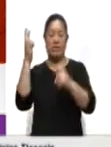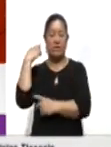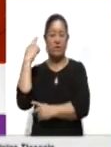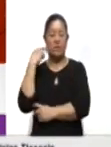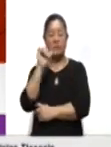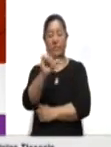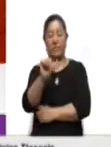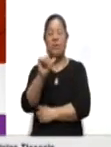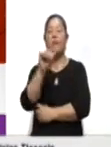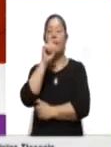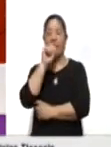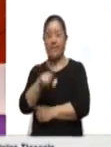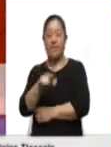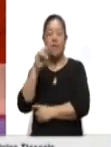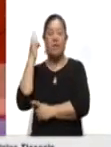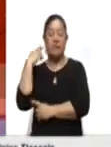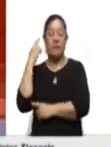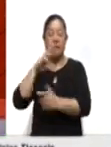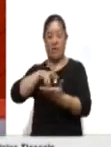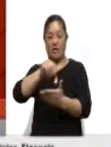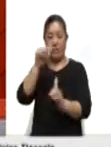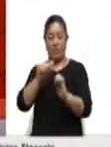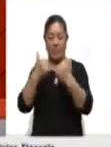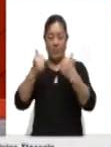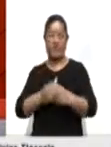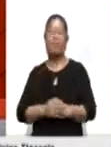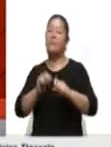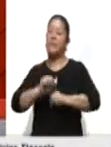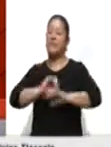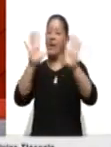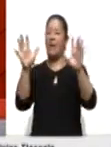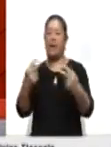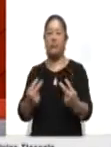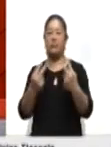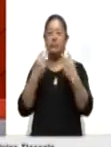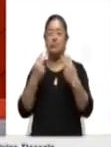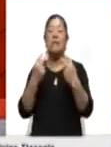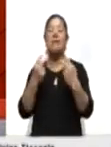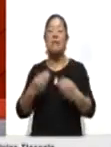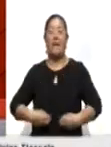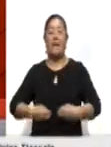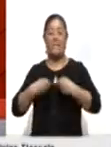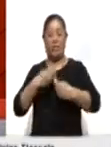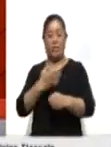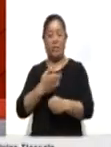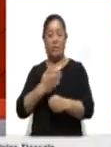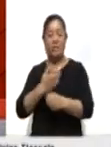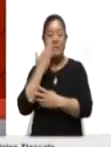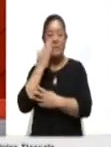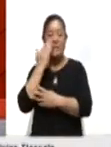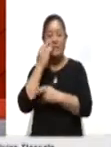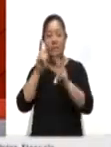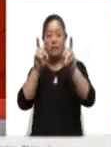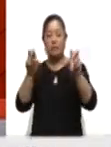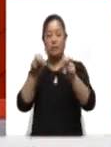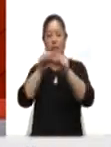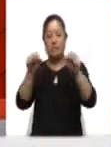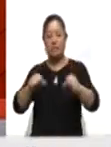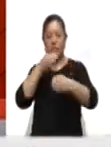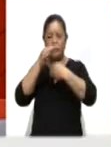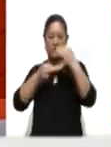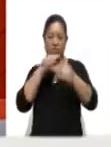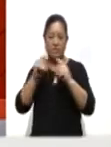Radio Altiplano y Radio Calculalfan y por supuesto a quienes nos siguen como siempre a través de la transmisión en vivo en la cuenta de Facebook Sistema de Noticias